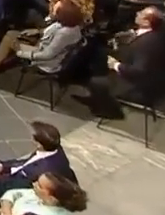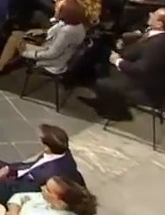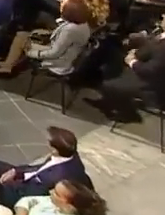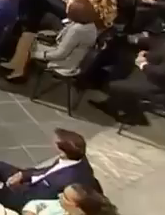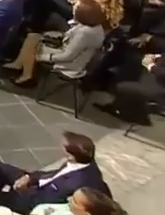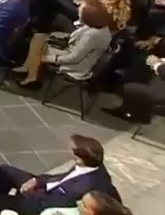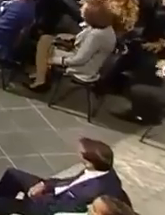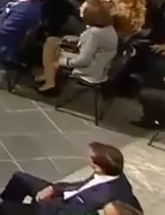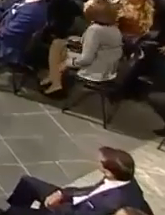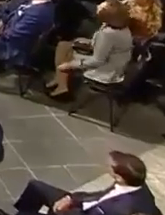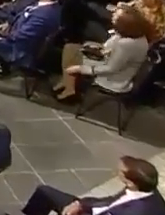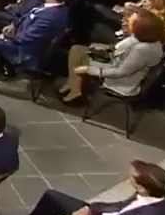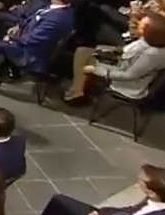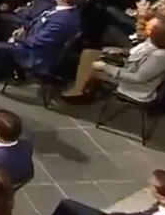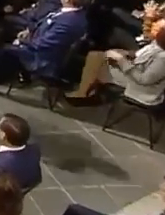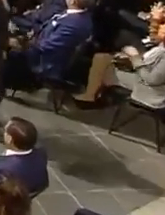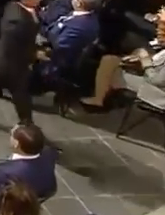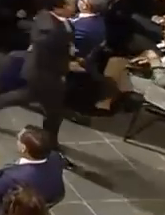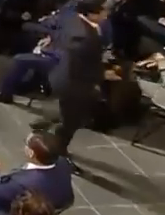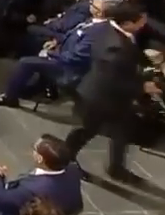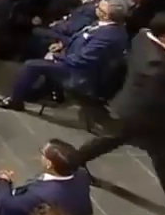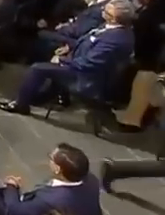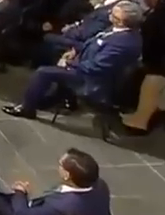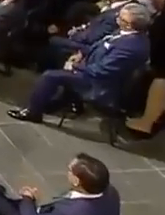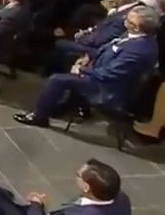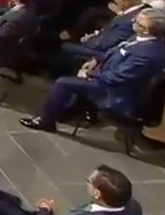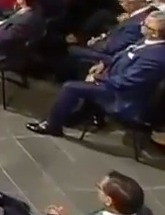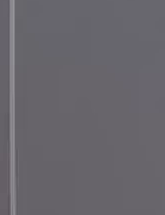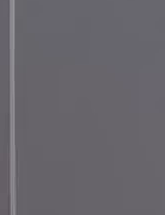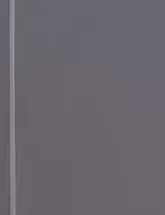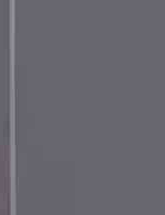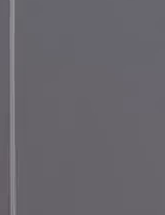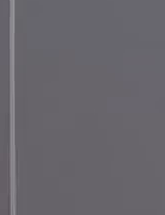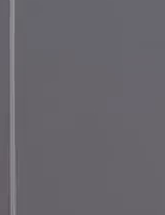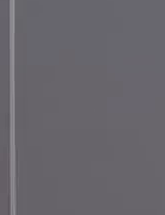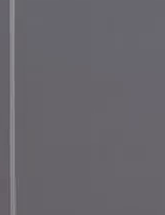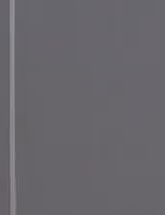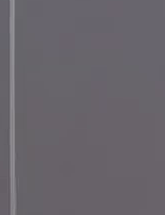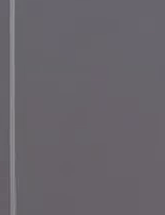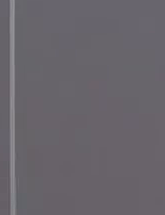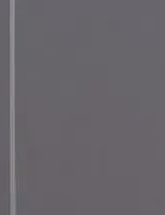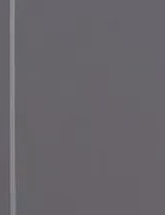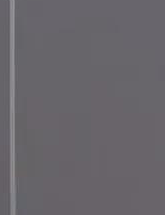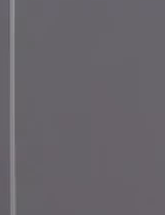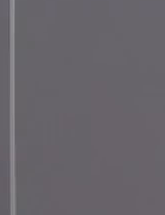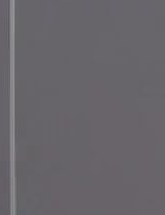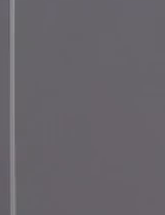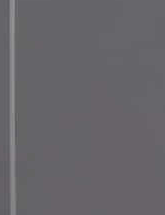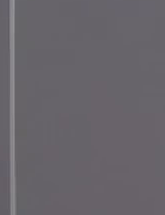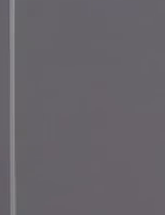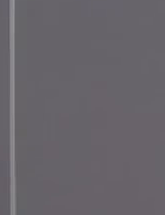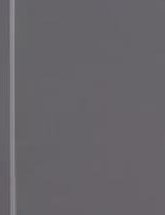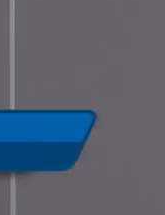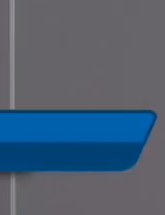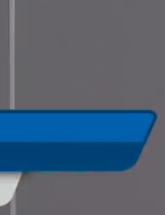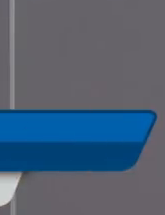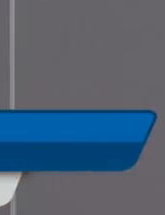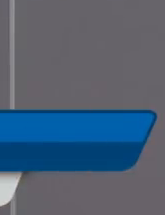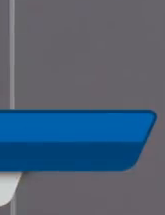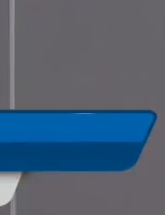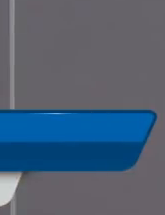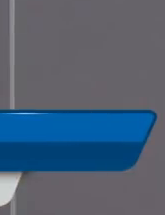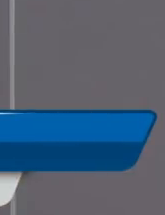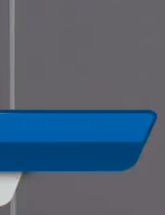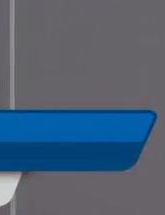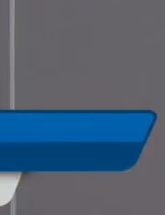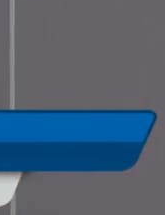educación de calidad. México con educación de calidad. Al inicio de este gobierno era evidente que